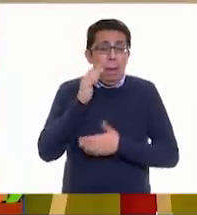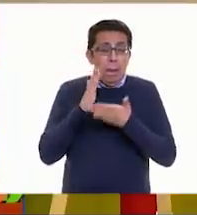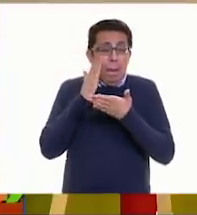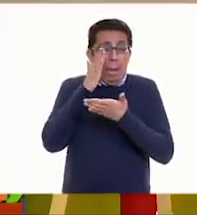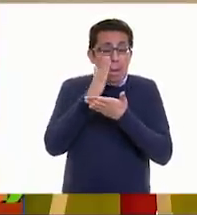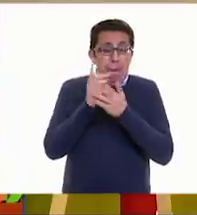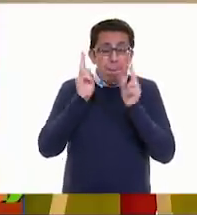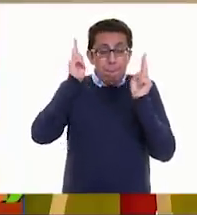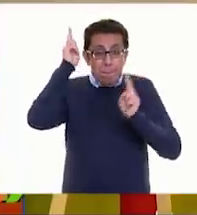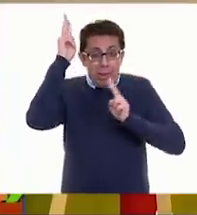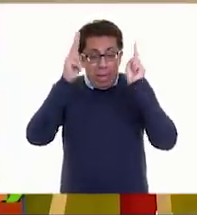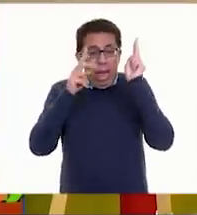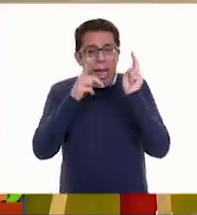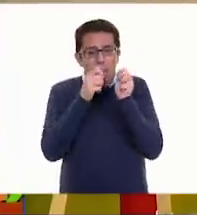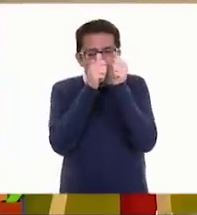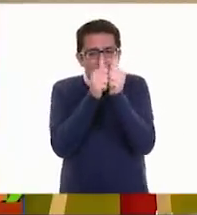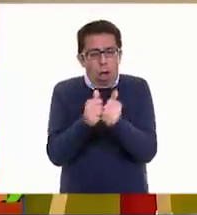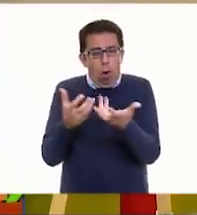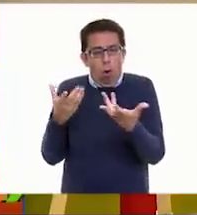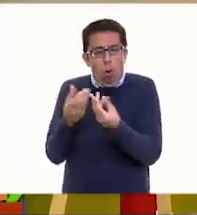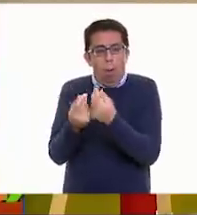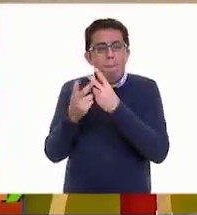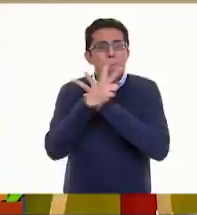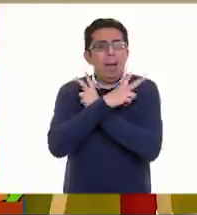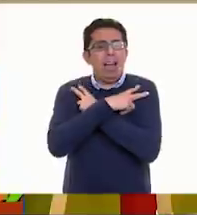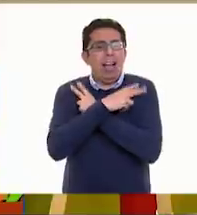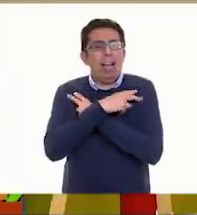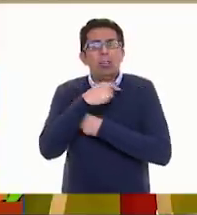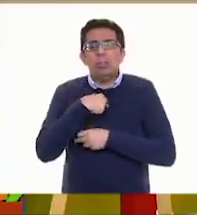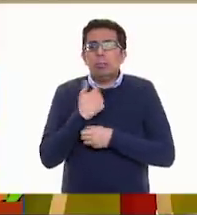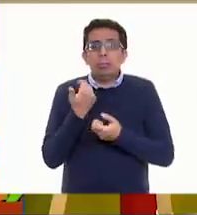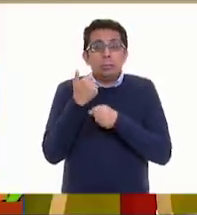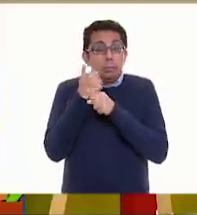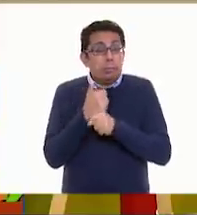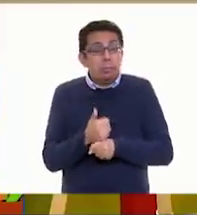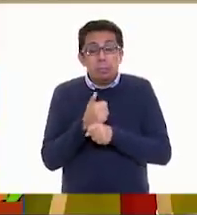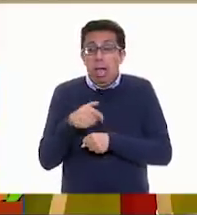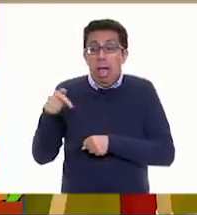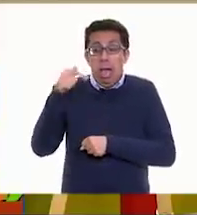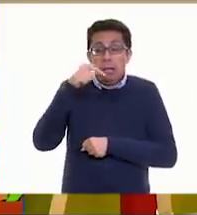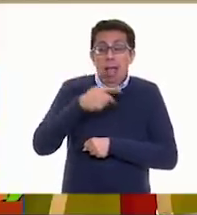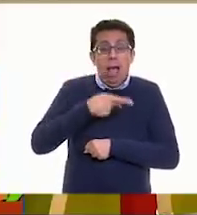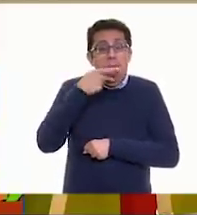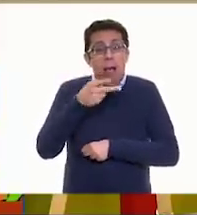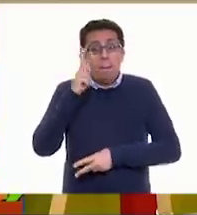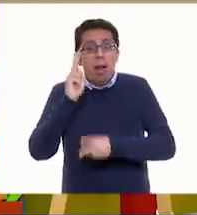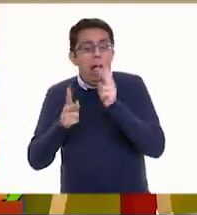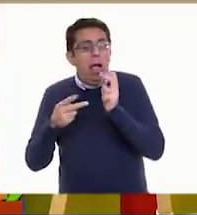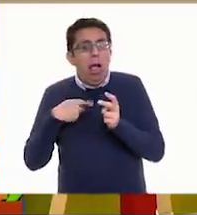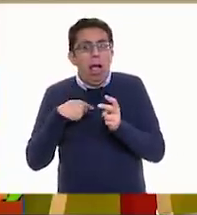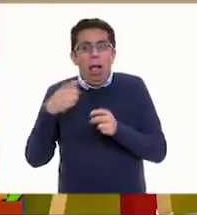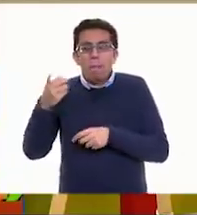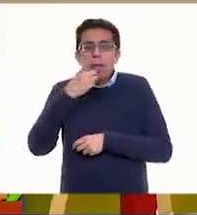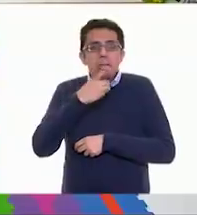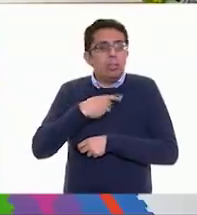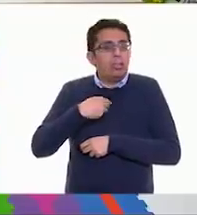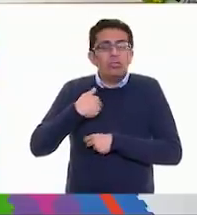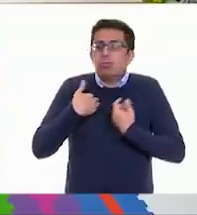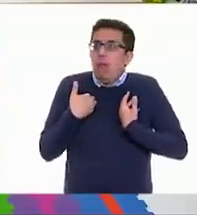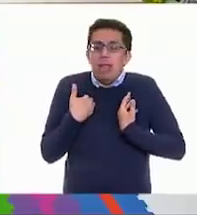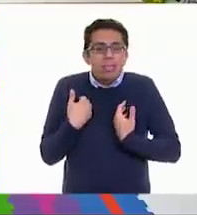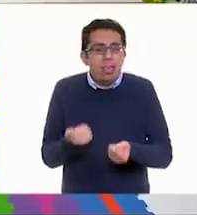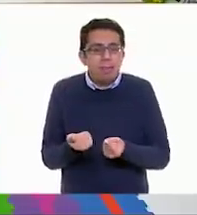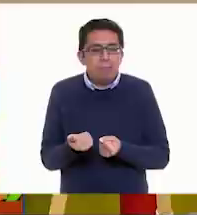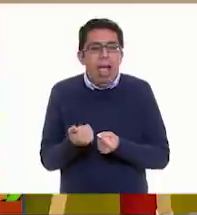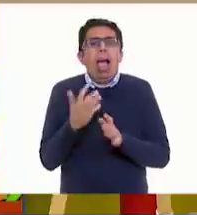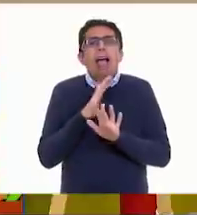y cuando me quedo de vacaciones, bueno, me la paso muy mal porque a veces no les estoy entendiendo nada de lo que me dicen. Pero qué bueno que